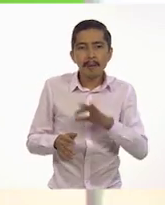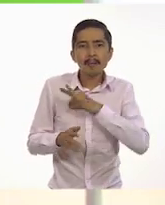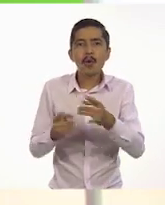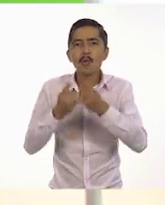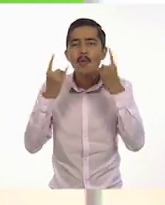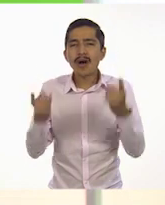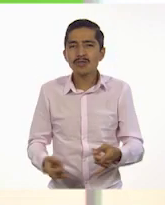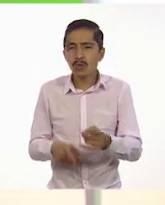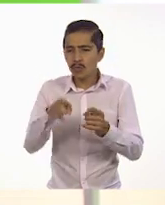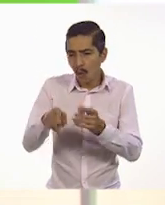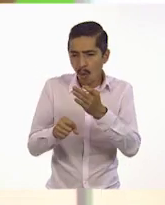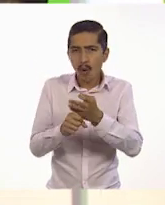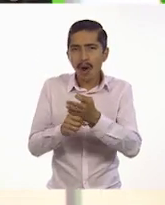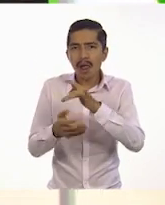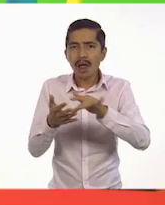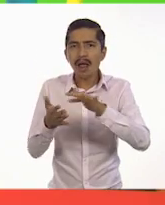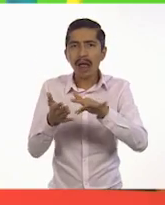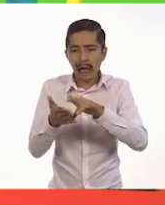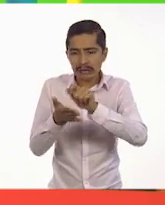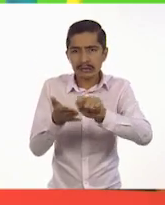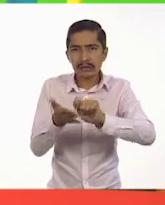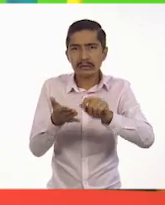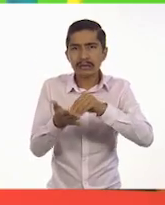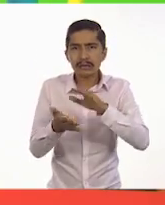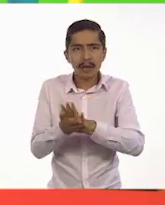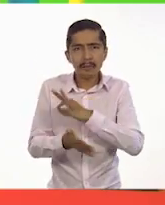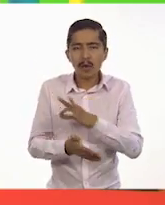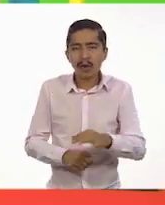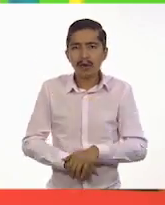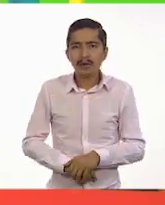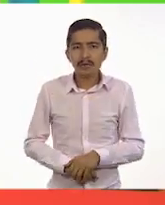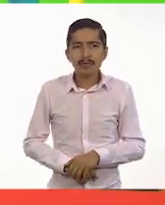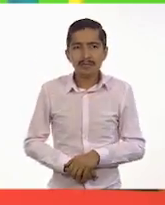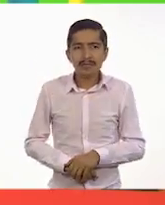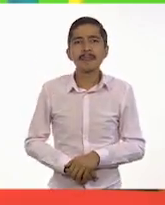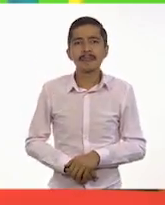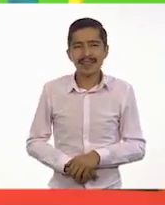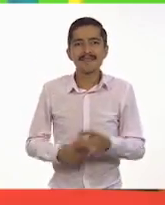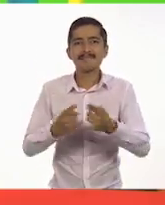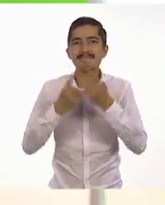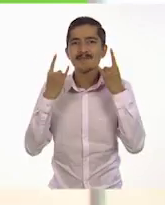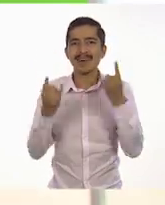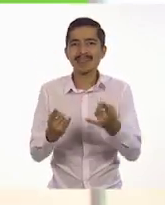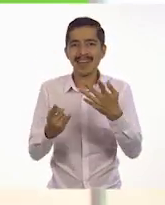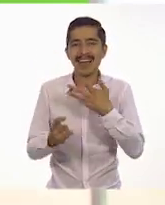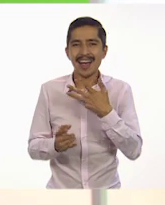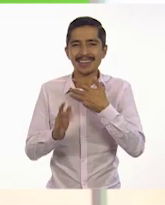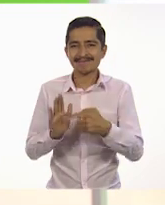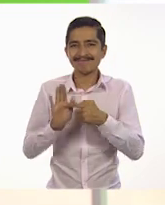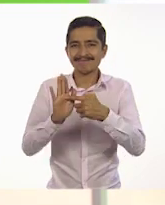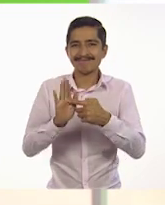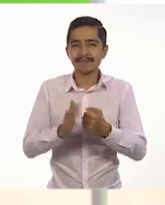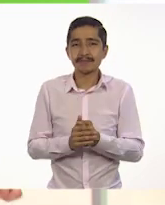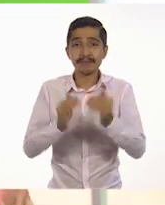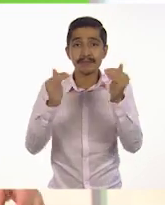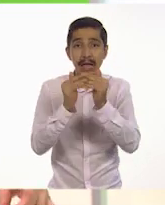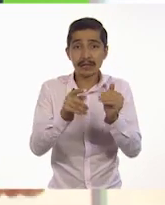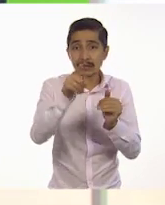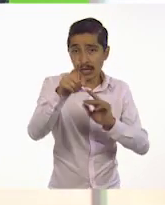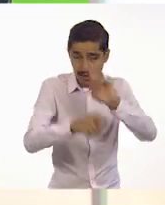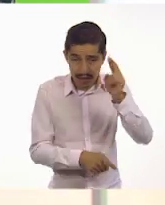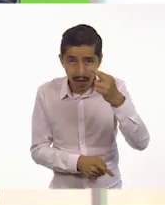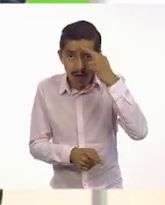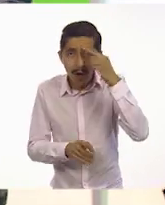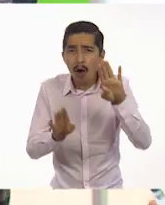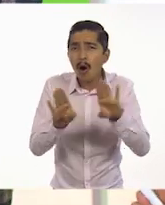cuento que leíste hoy en nuestro tarjetero? El tarjetero de cuentos aquí está. Allá en casa. ¿Recuerdan